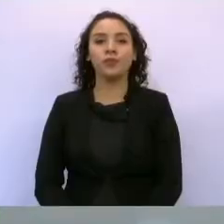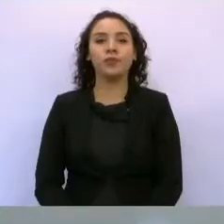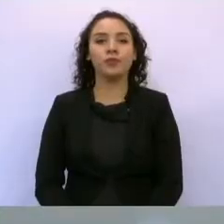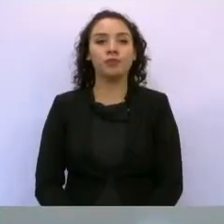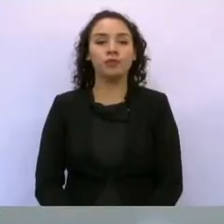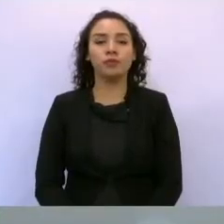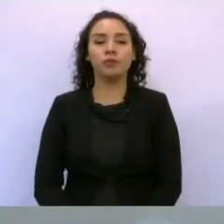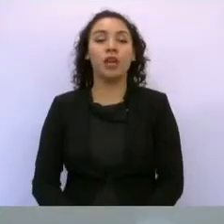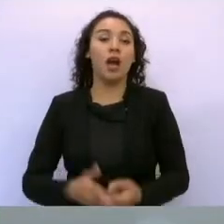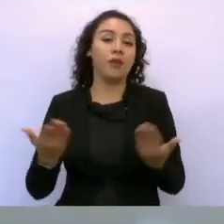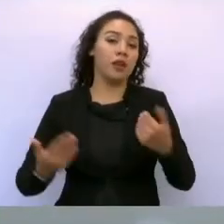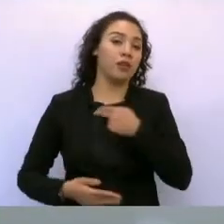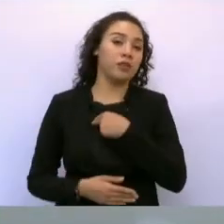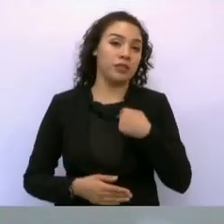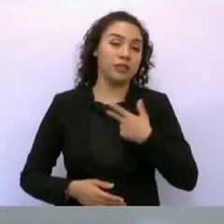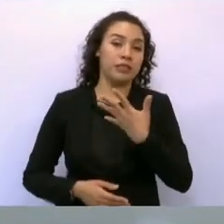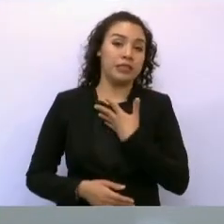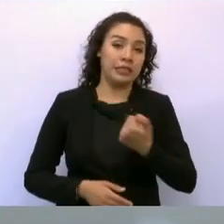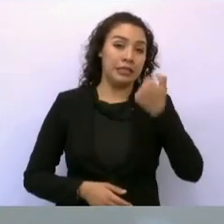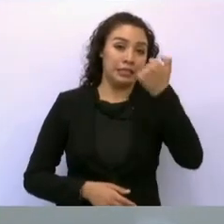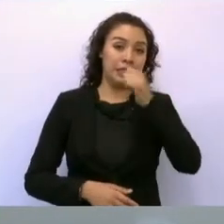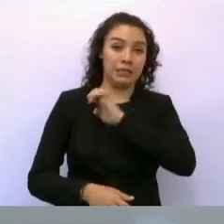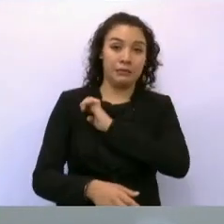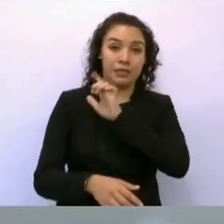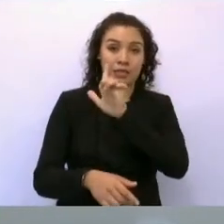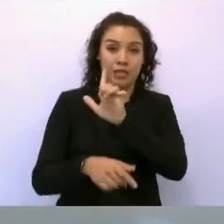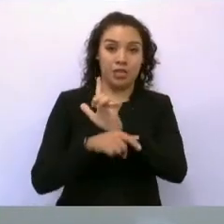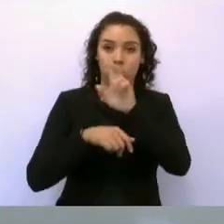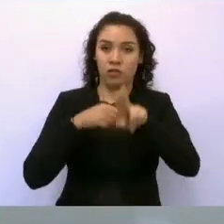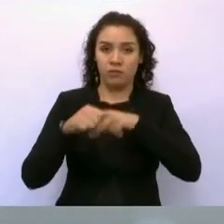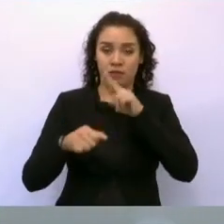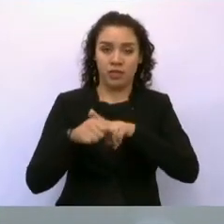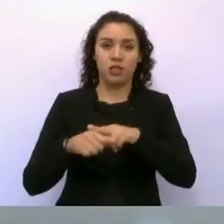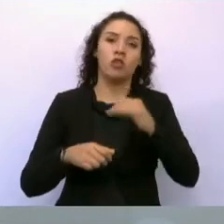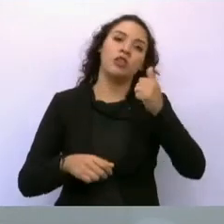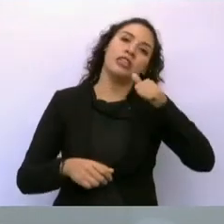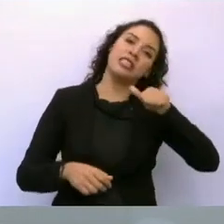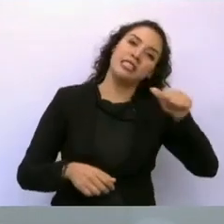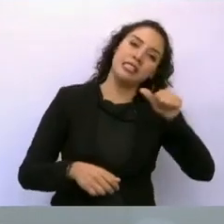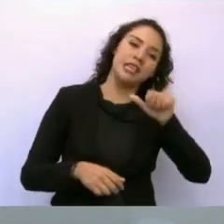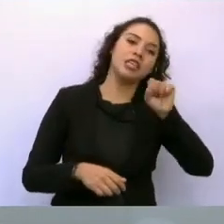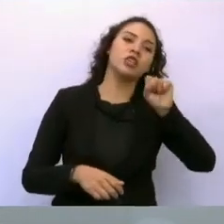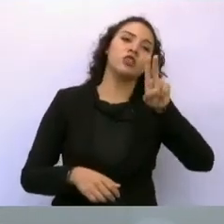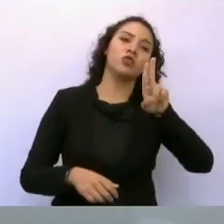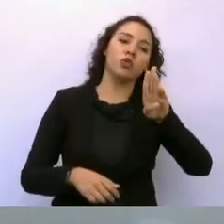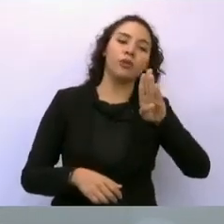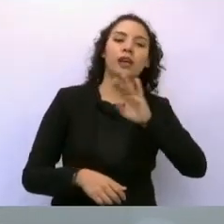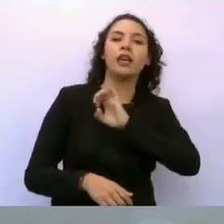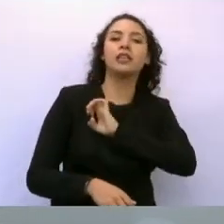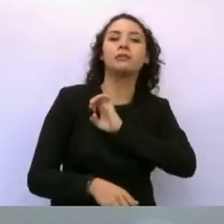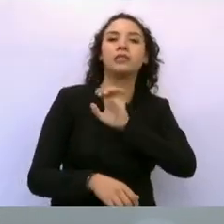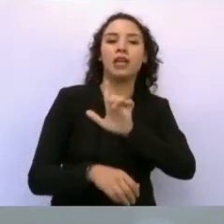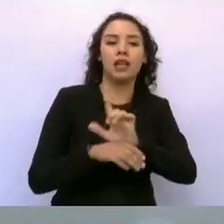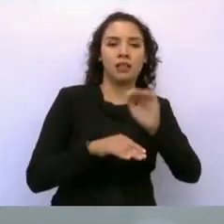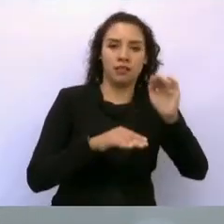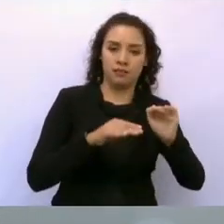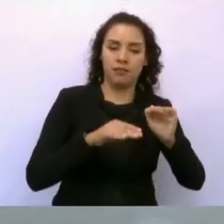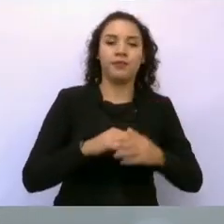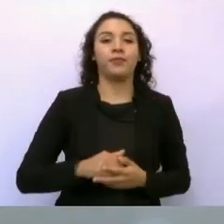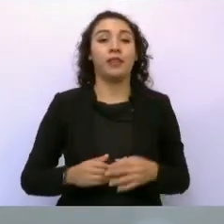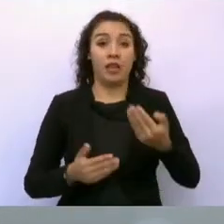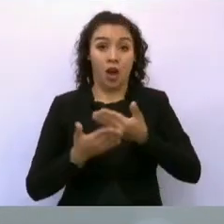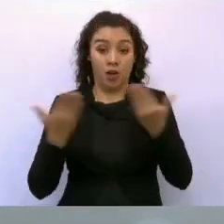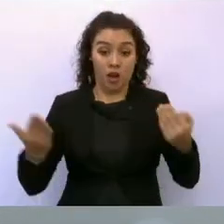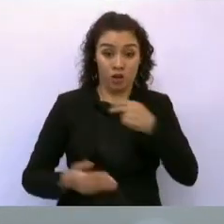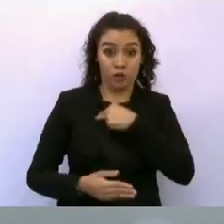Contamos con seis especialidades troncales y 16 subespecialidades, lo que convierte a